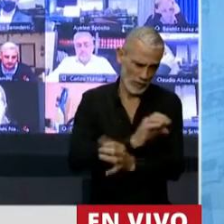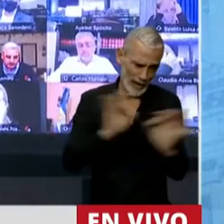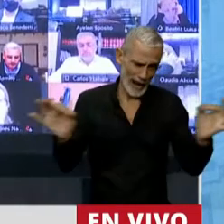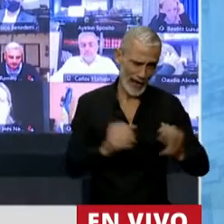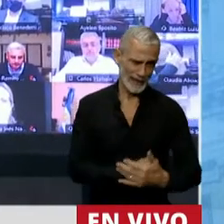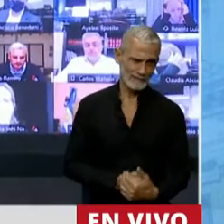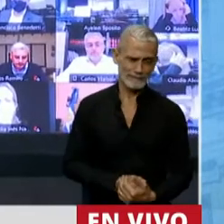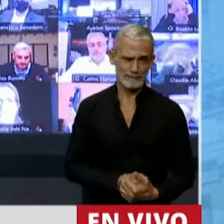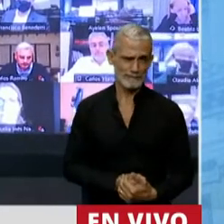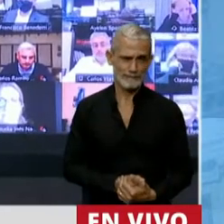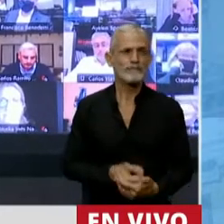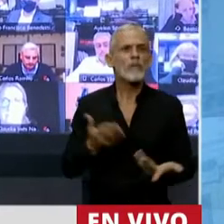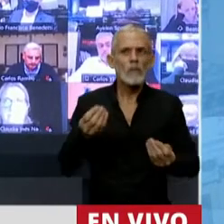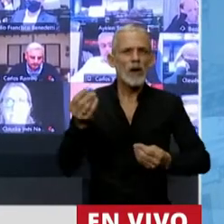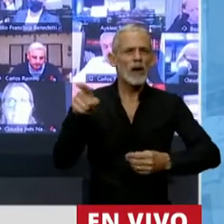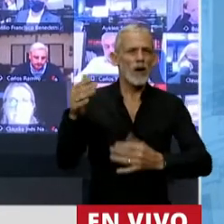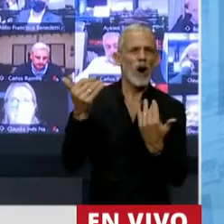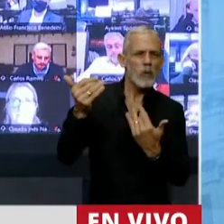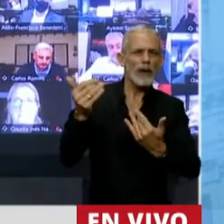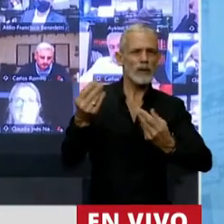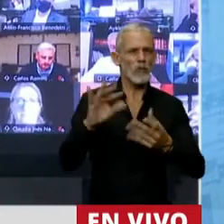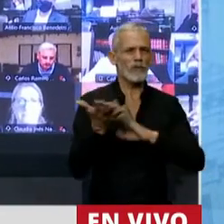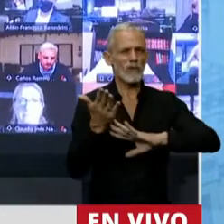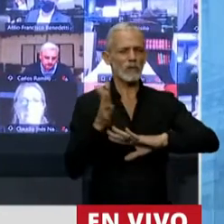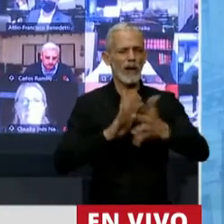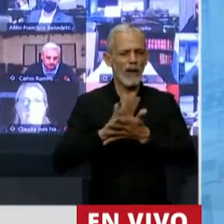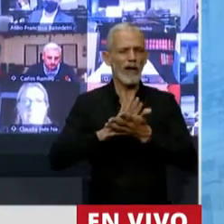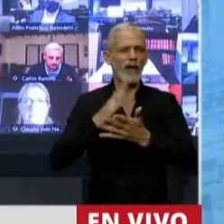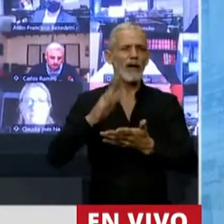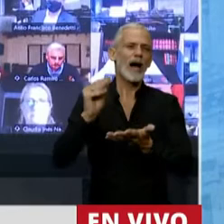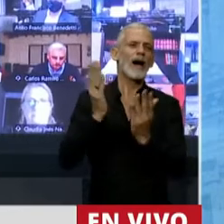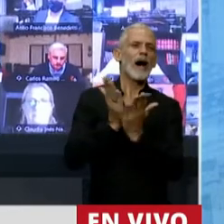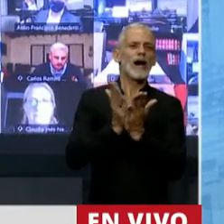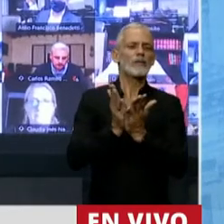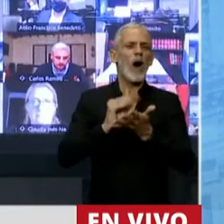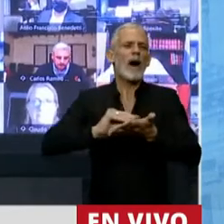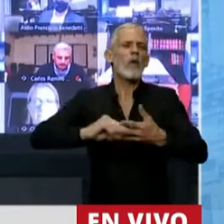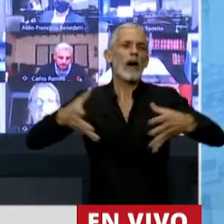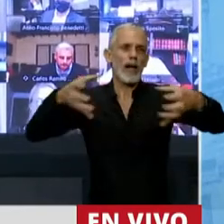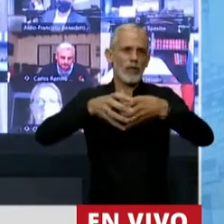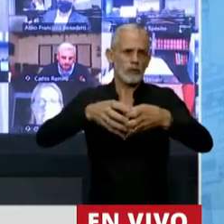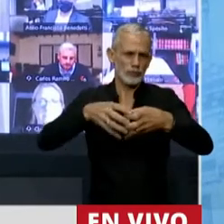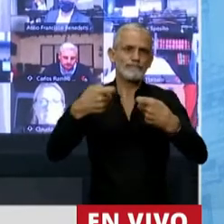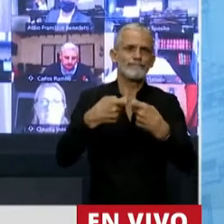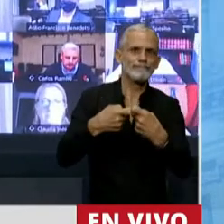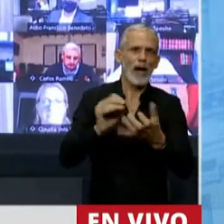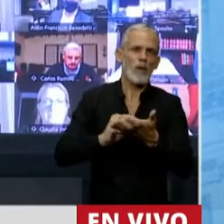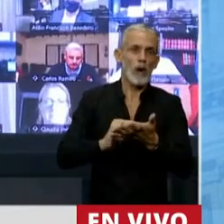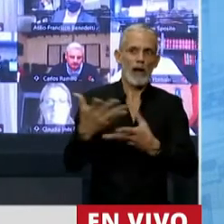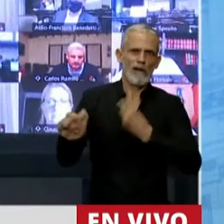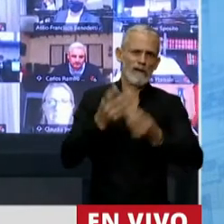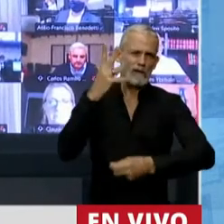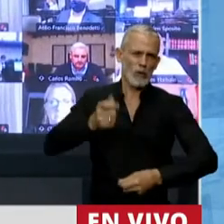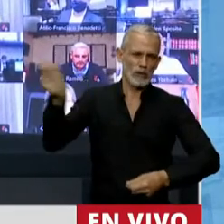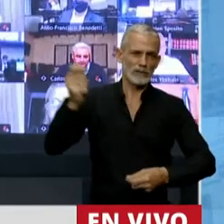van a pagar este impuesto. porque tienen la capacidad de tener los mejores estudios de abogados que quien tiene una